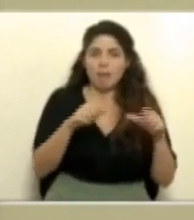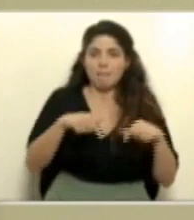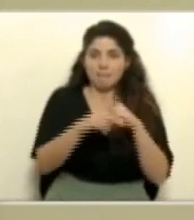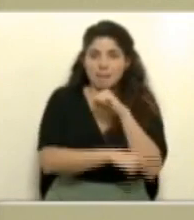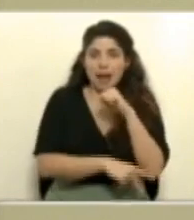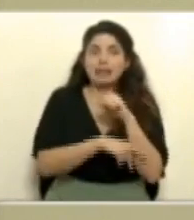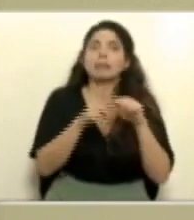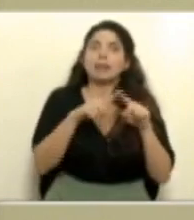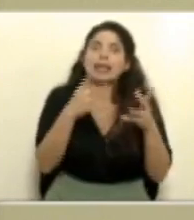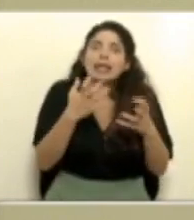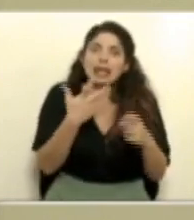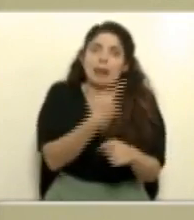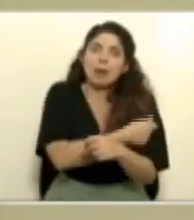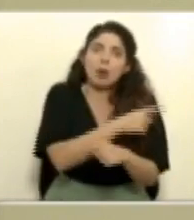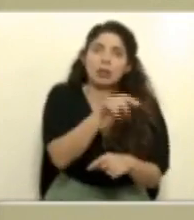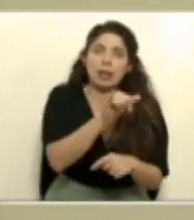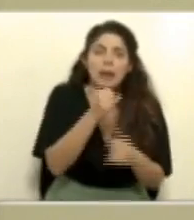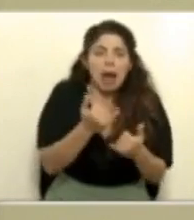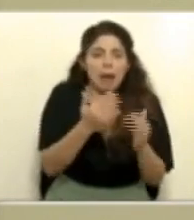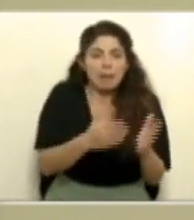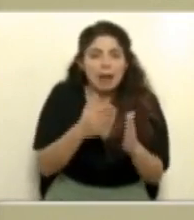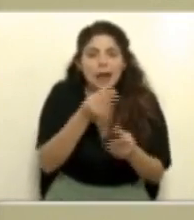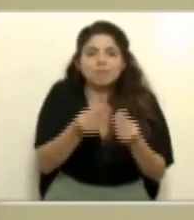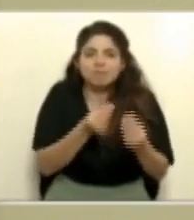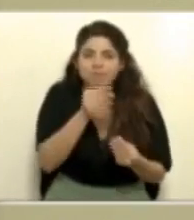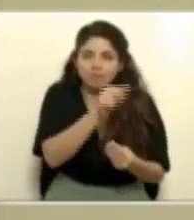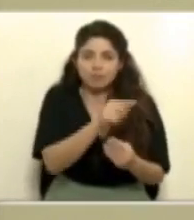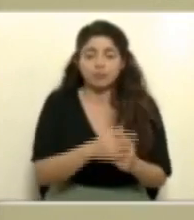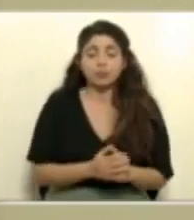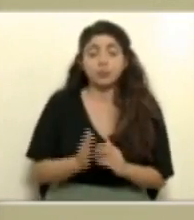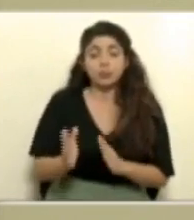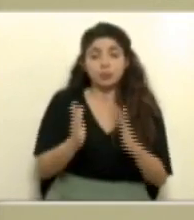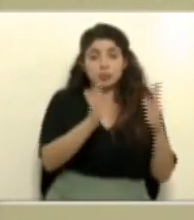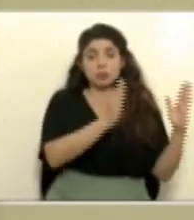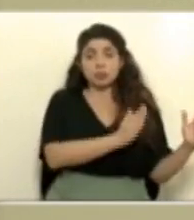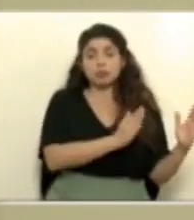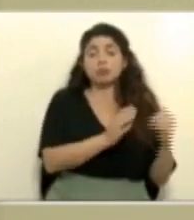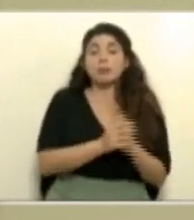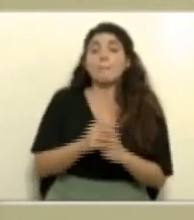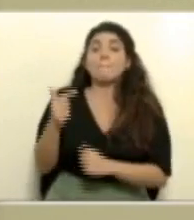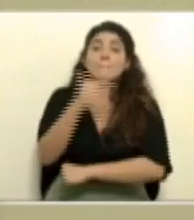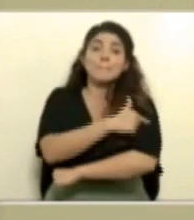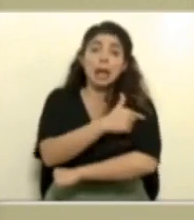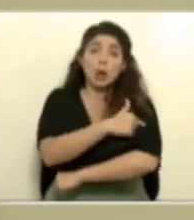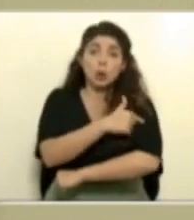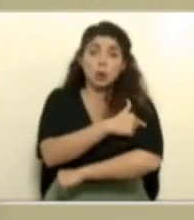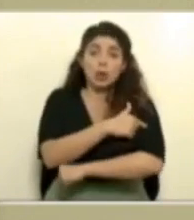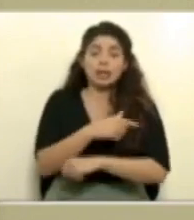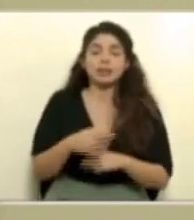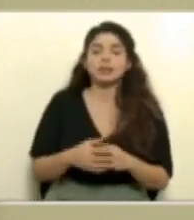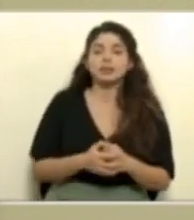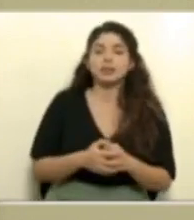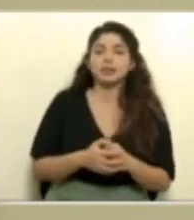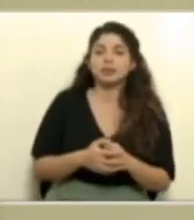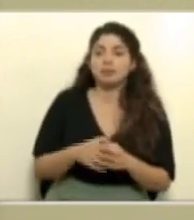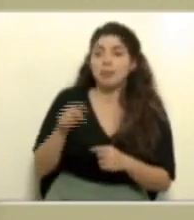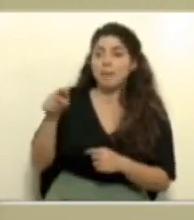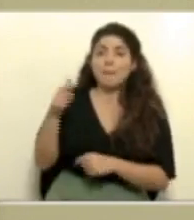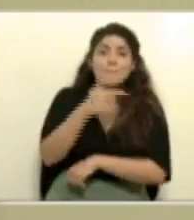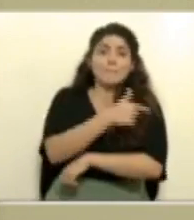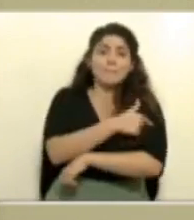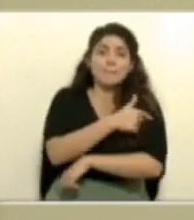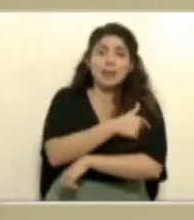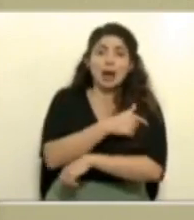Con respecto a la llegada de vacunas y también el comportamiento de las vacunas con